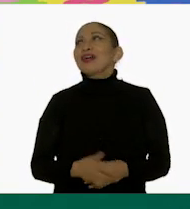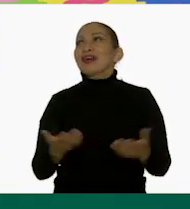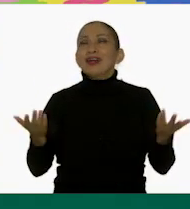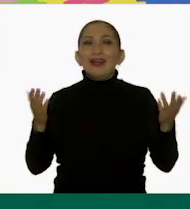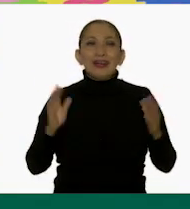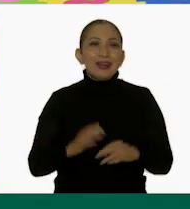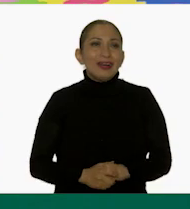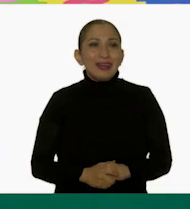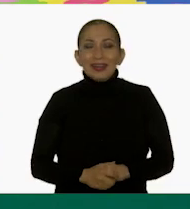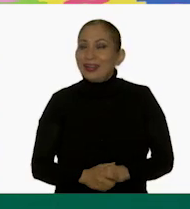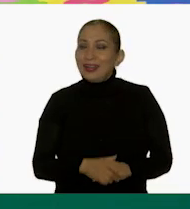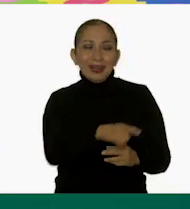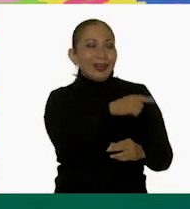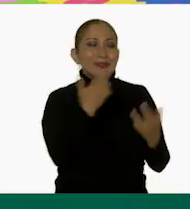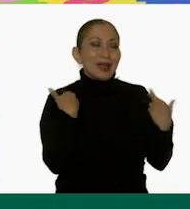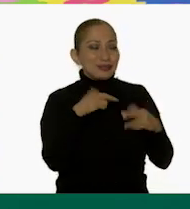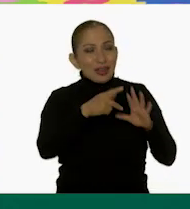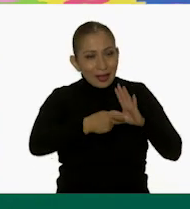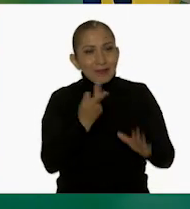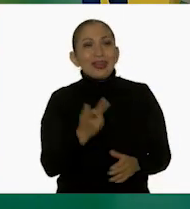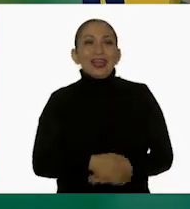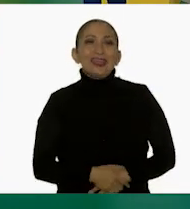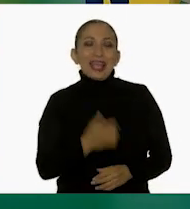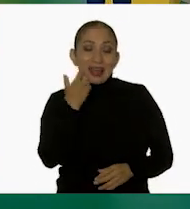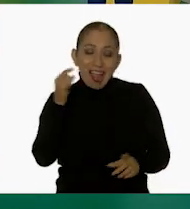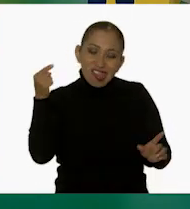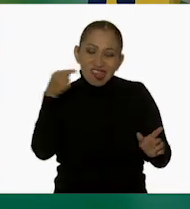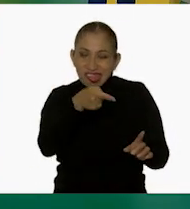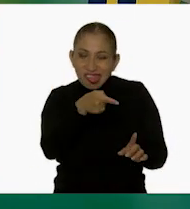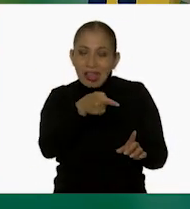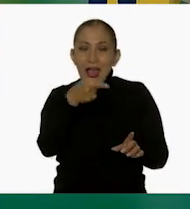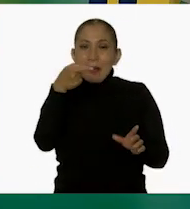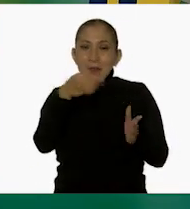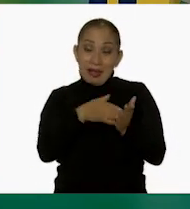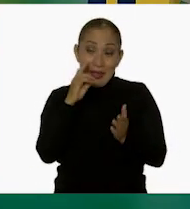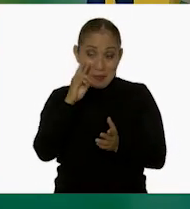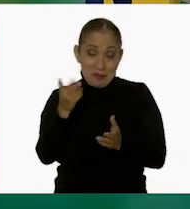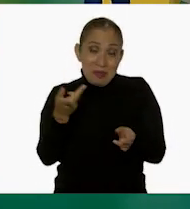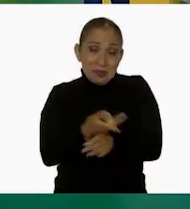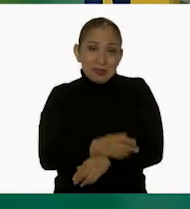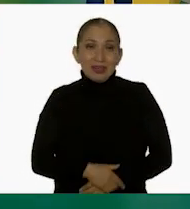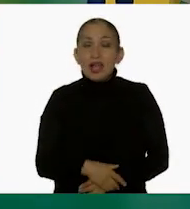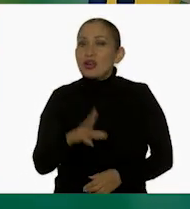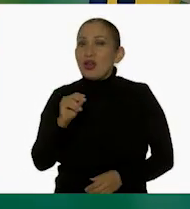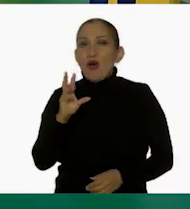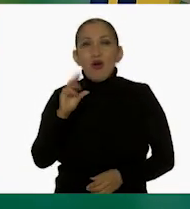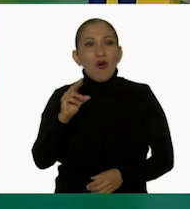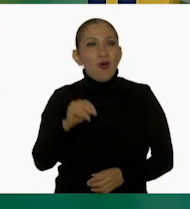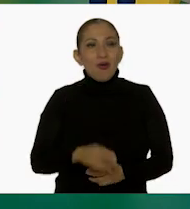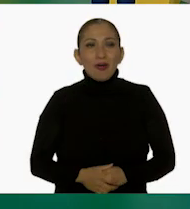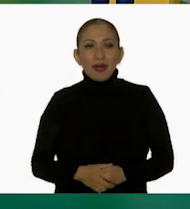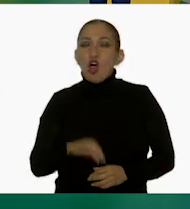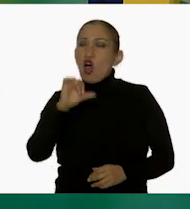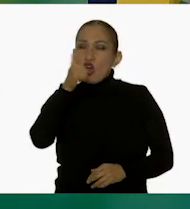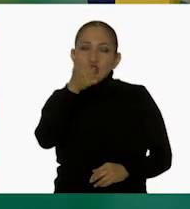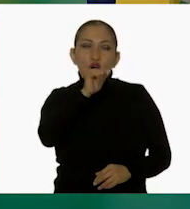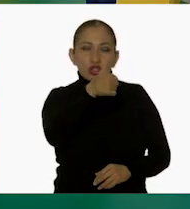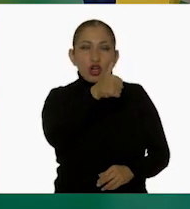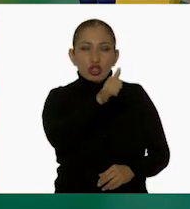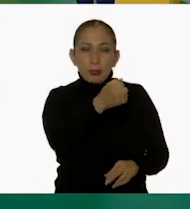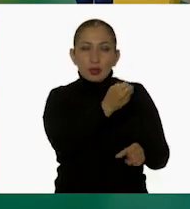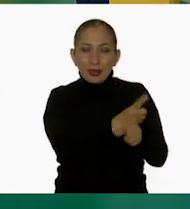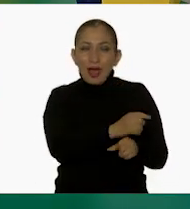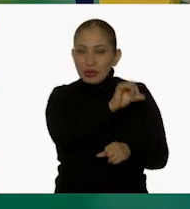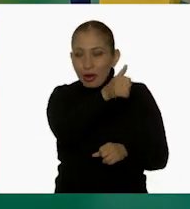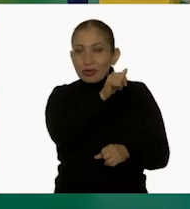¡Ándele! Yo vi que la maestra Rosalba otra vez le quería atinar al mil. Y ya ven lo que le pasó. No, creo que soplenó muy fuerte. otra oportunidad.